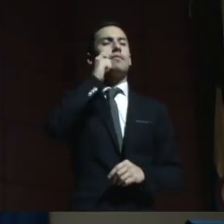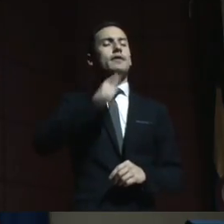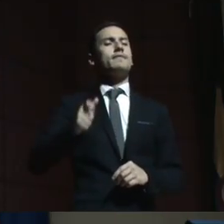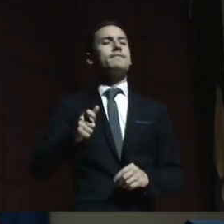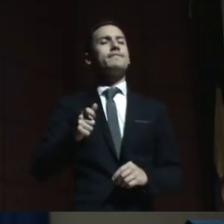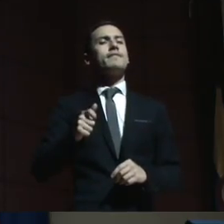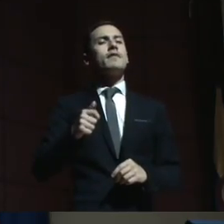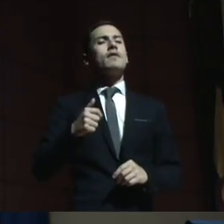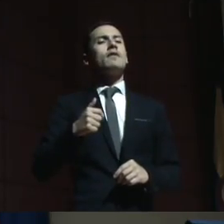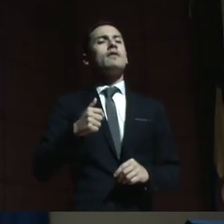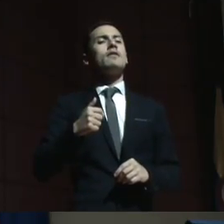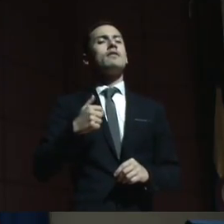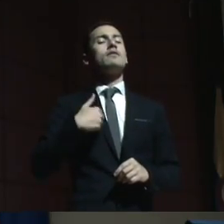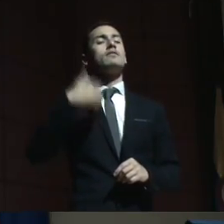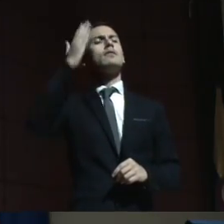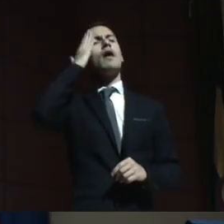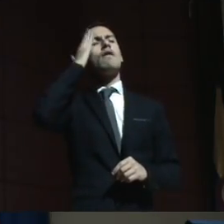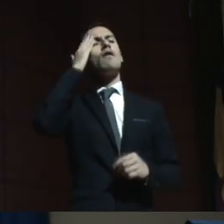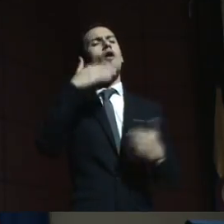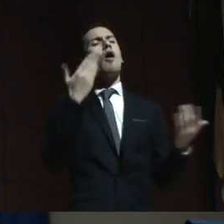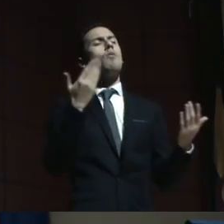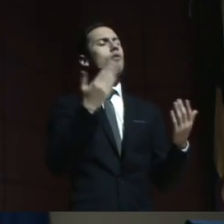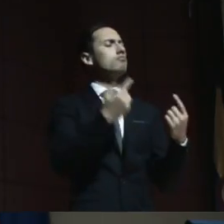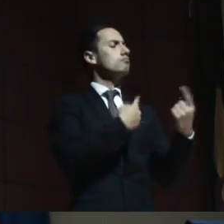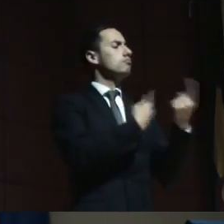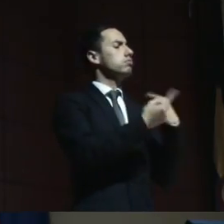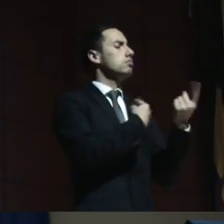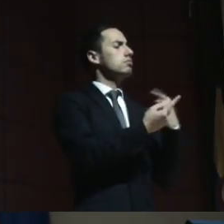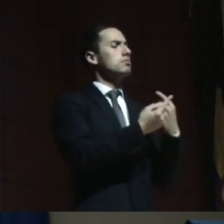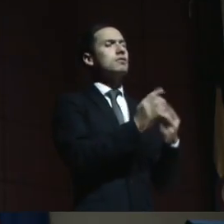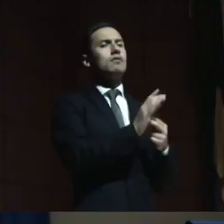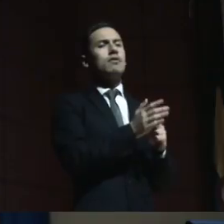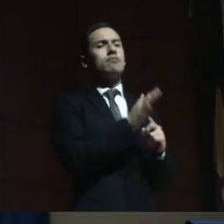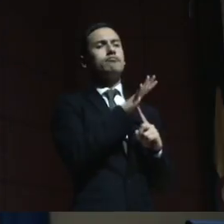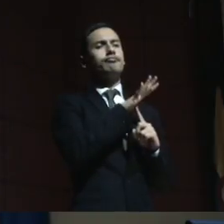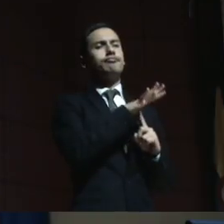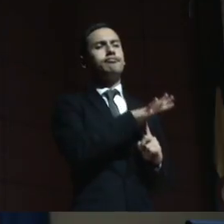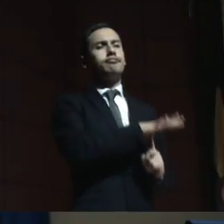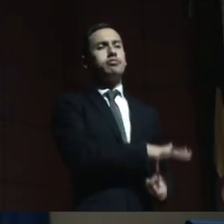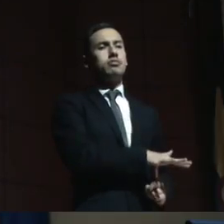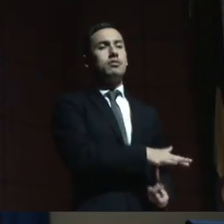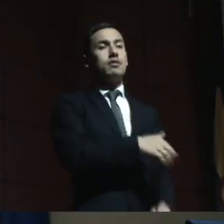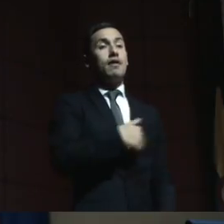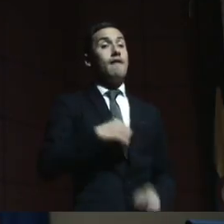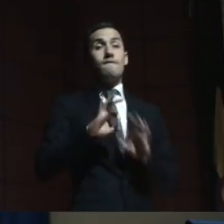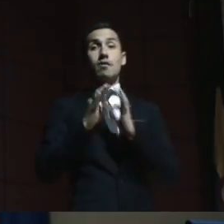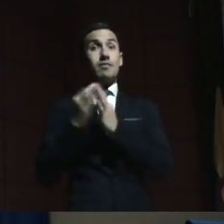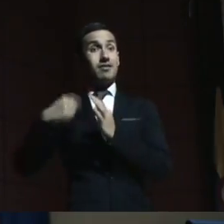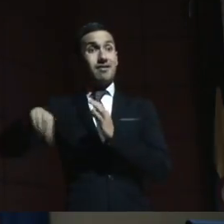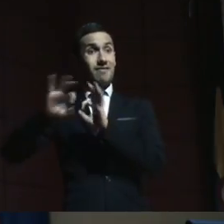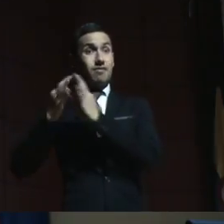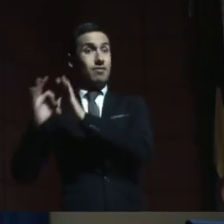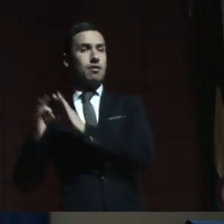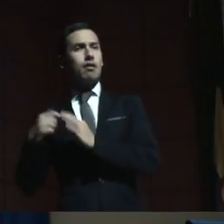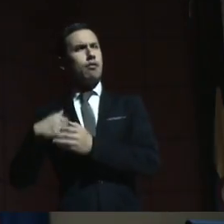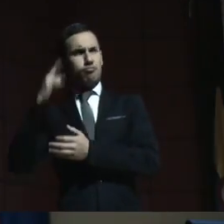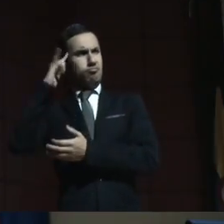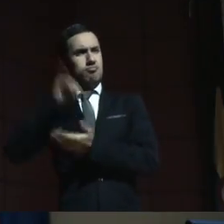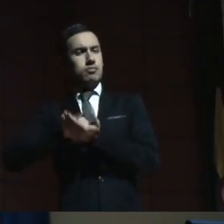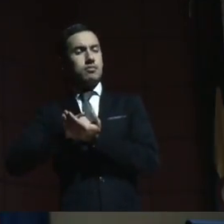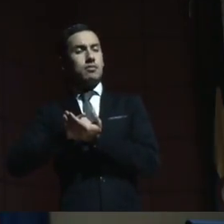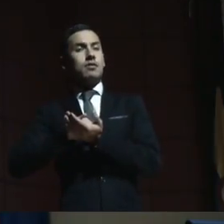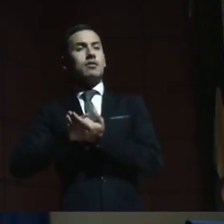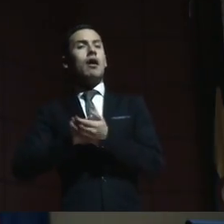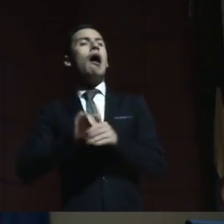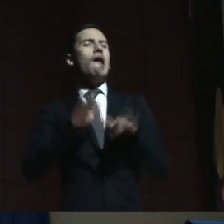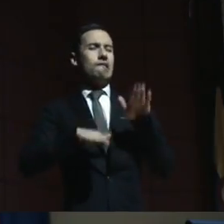suena hoy discriminatorio, ¿cierto? Aunque las familias no lo creamos, porque a